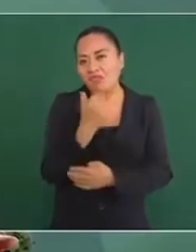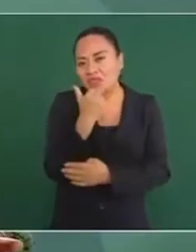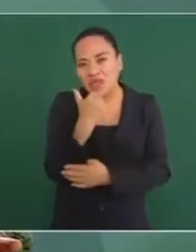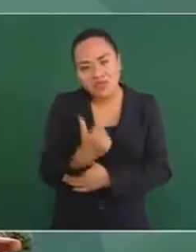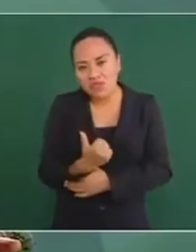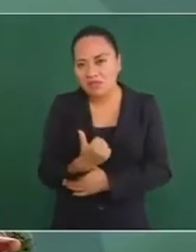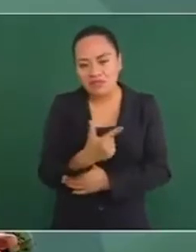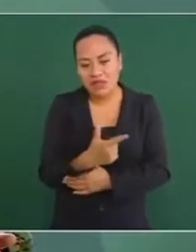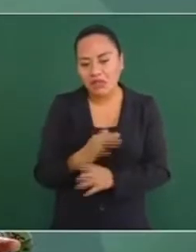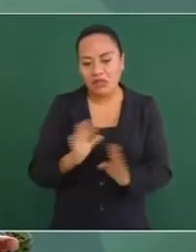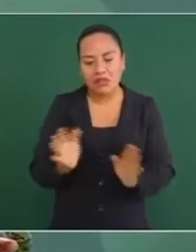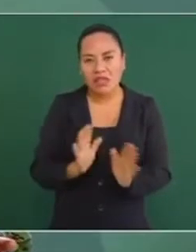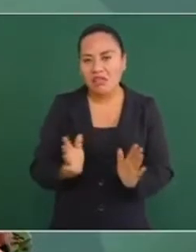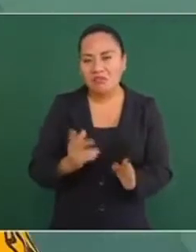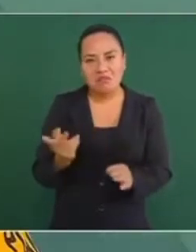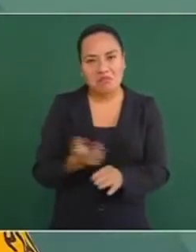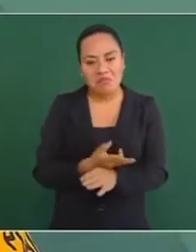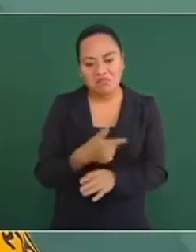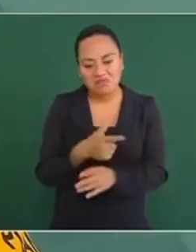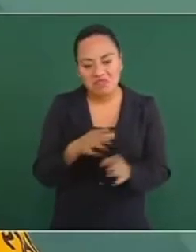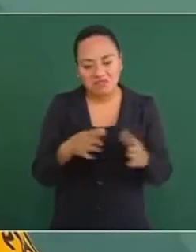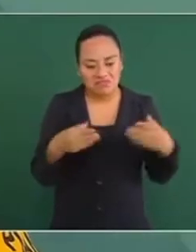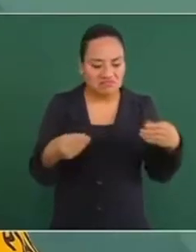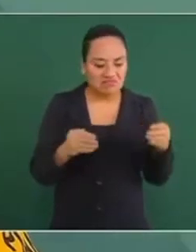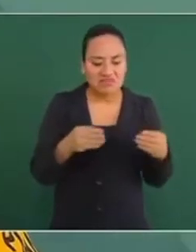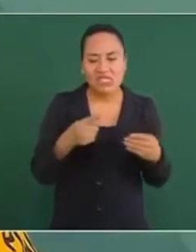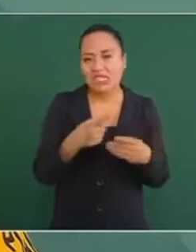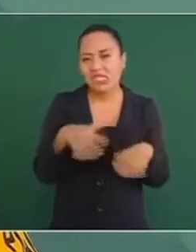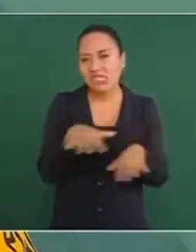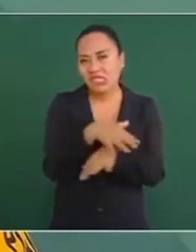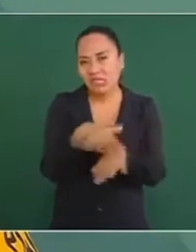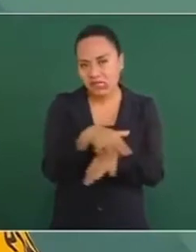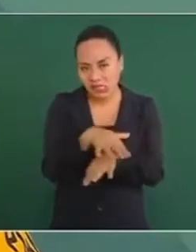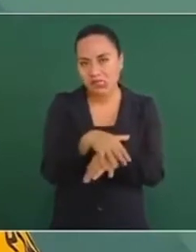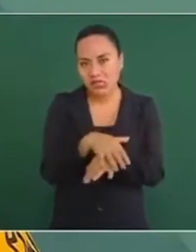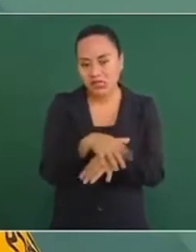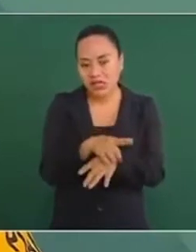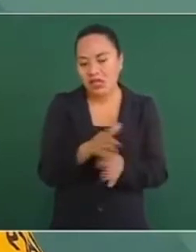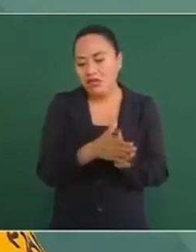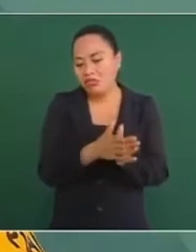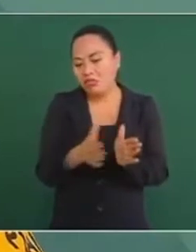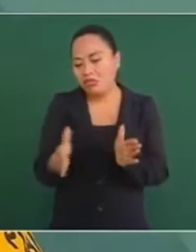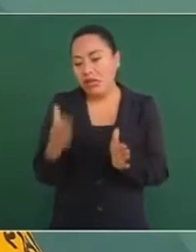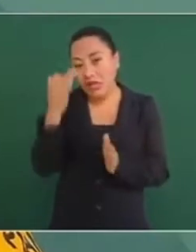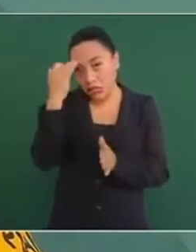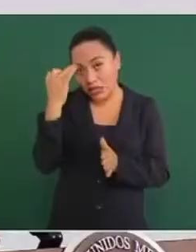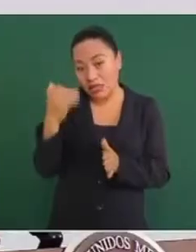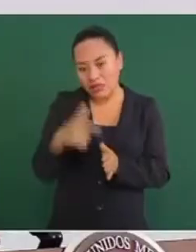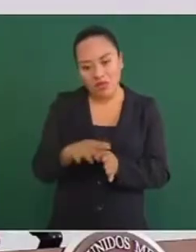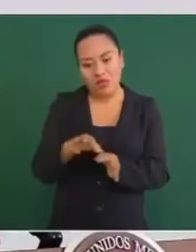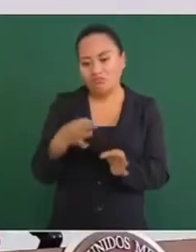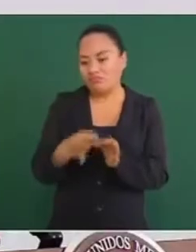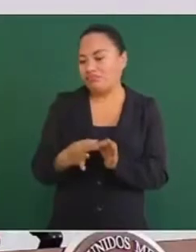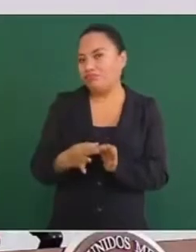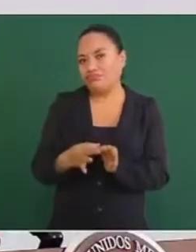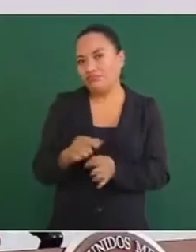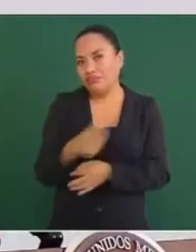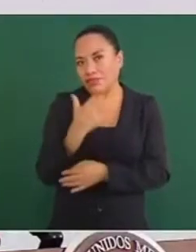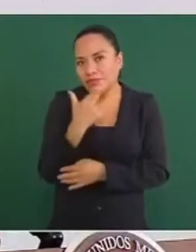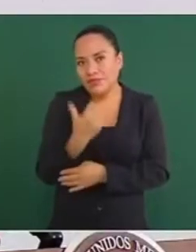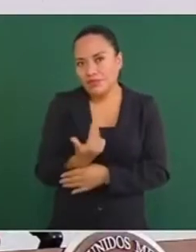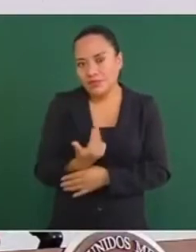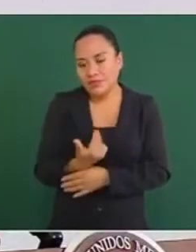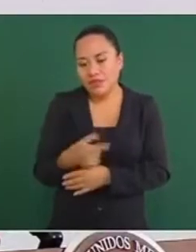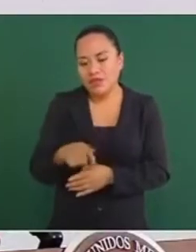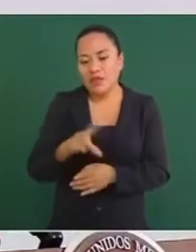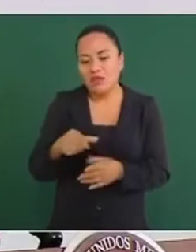está hecho esta placa tiene su tiempo de caducidad, al llegar a ese tiempo es